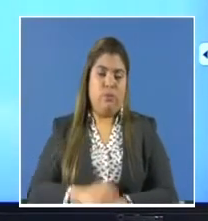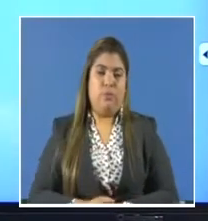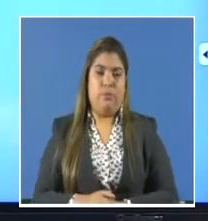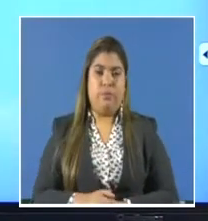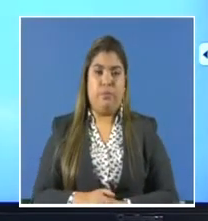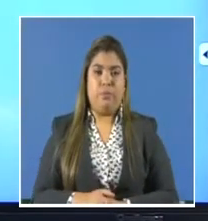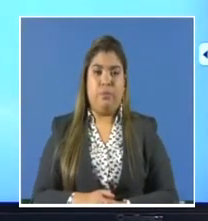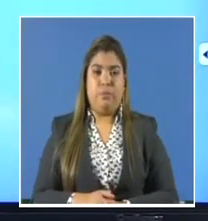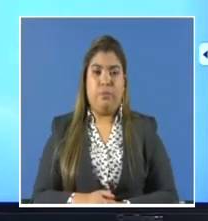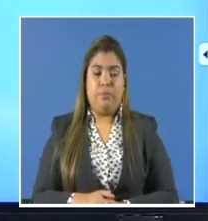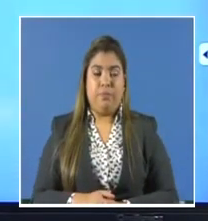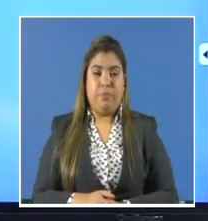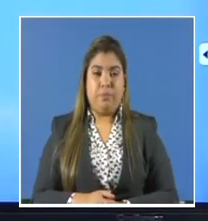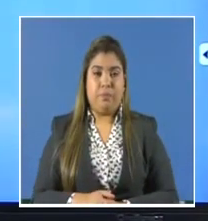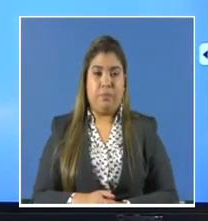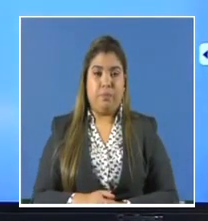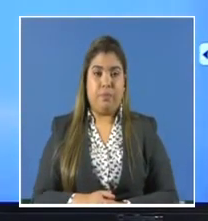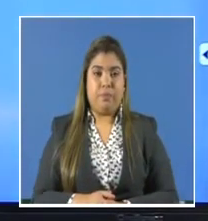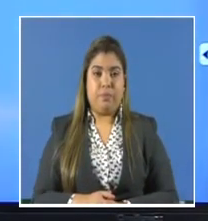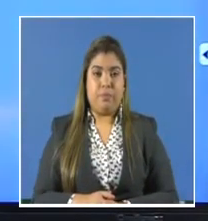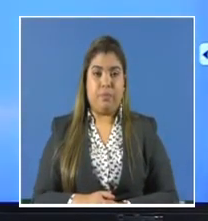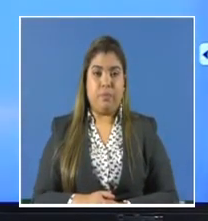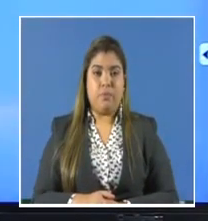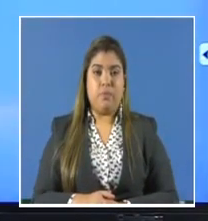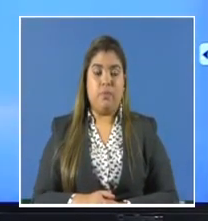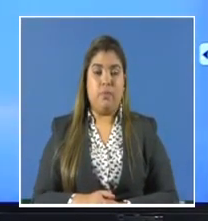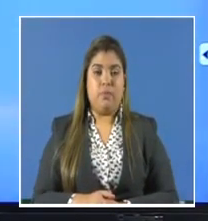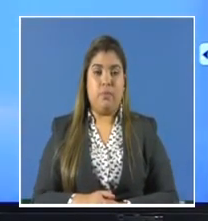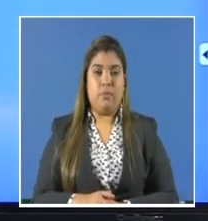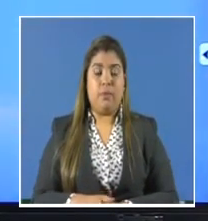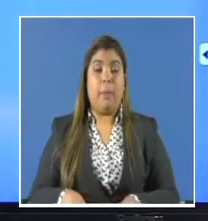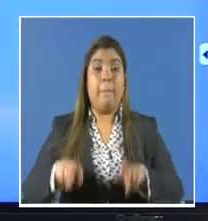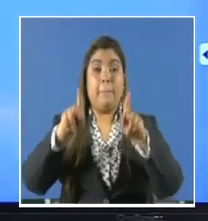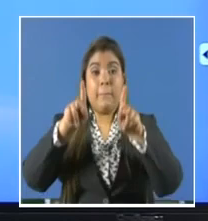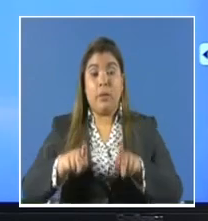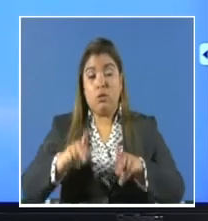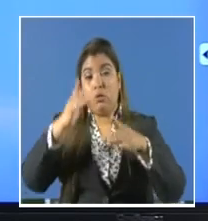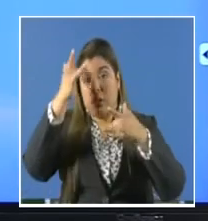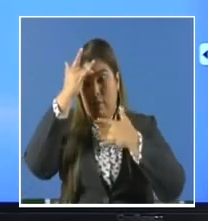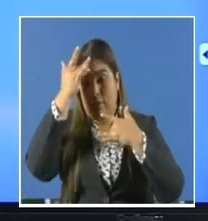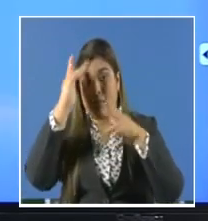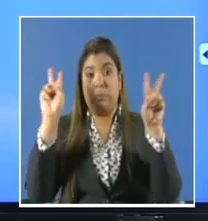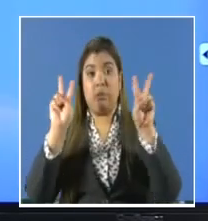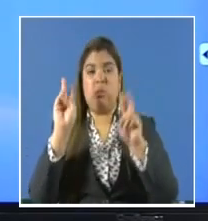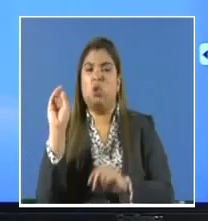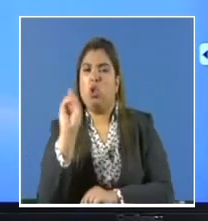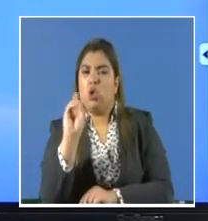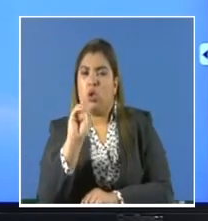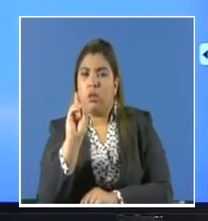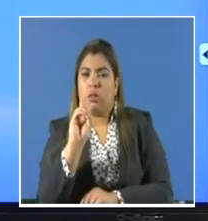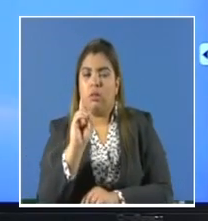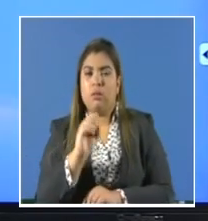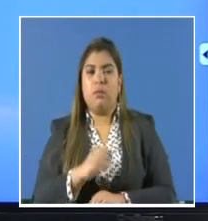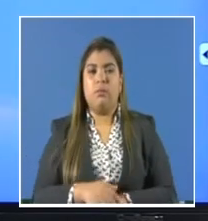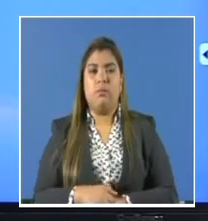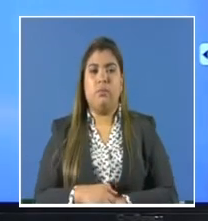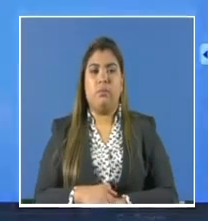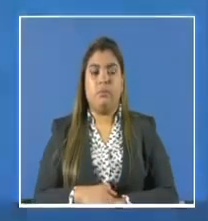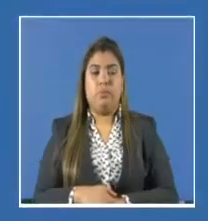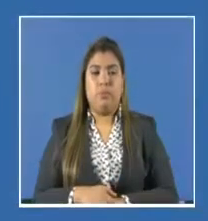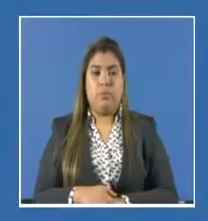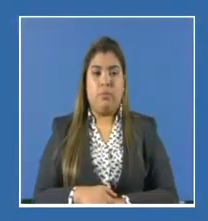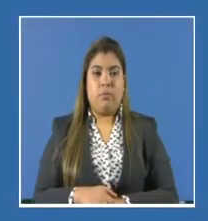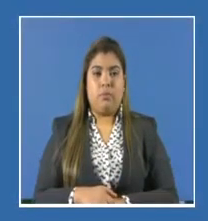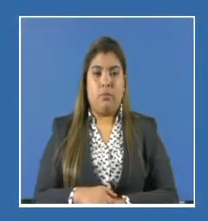En cuanto a la distribución de los casos activos, tenemos que en